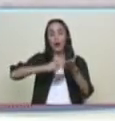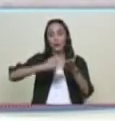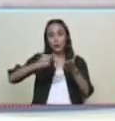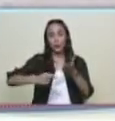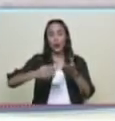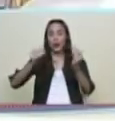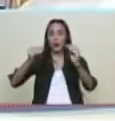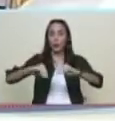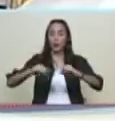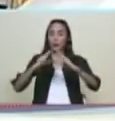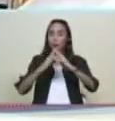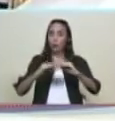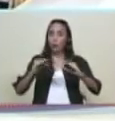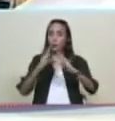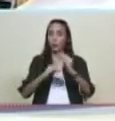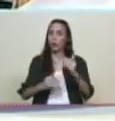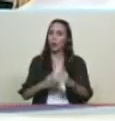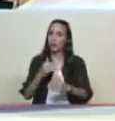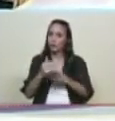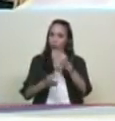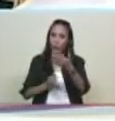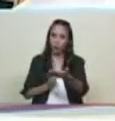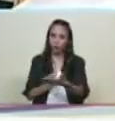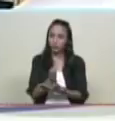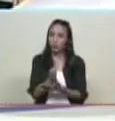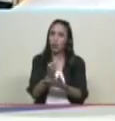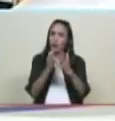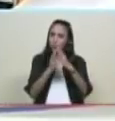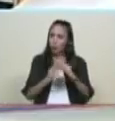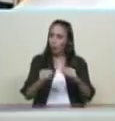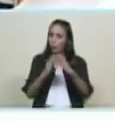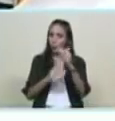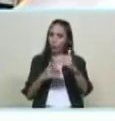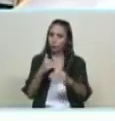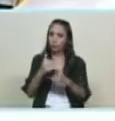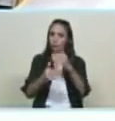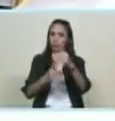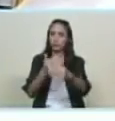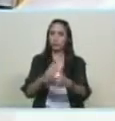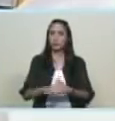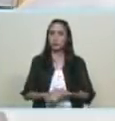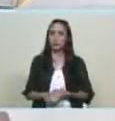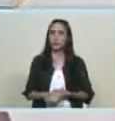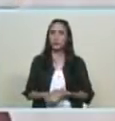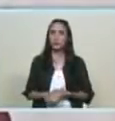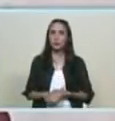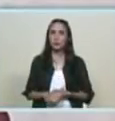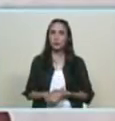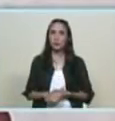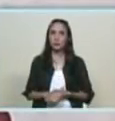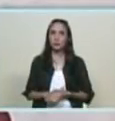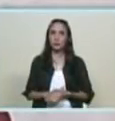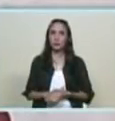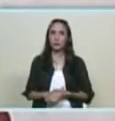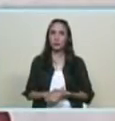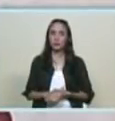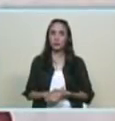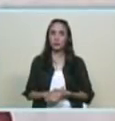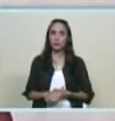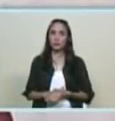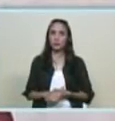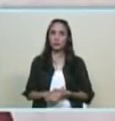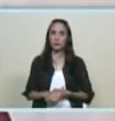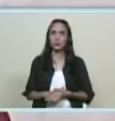verdades de la revolución bolivariana y continuar este camino abriéndole horizontes a nuestra patria en el resto del siglo